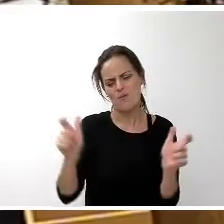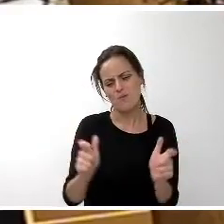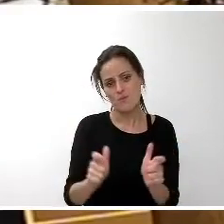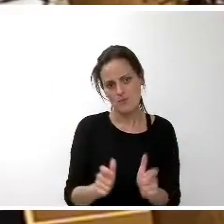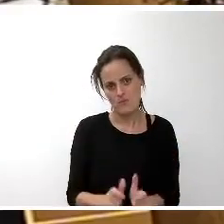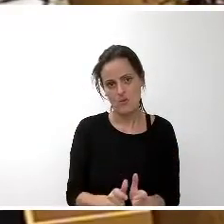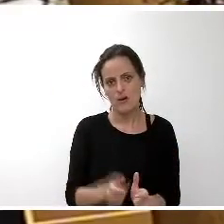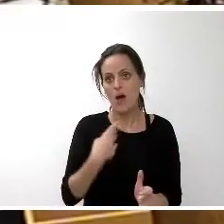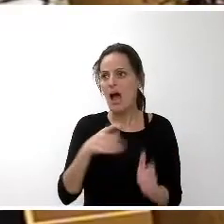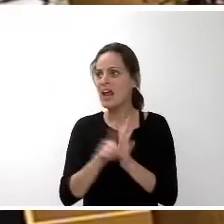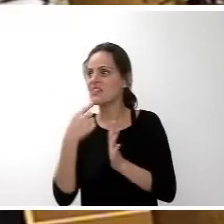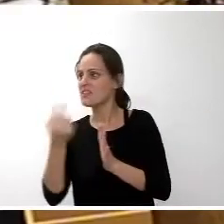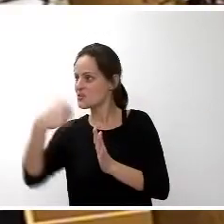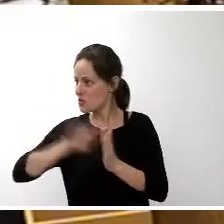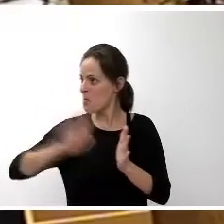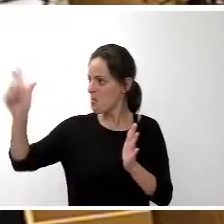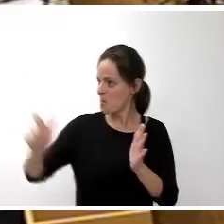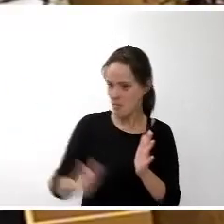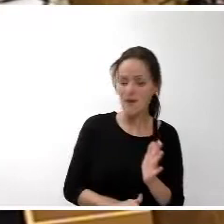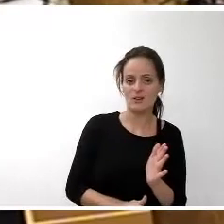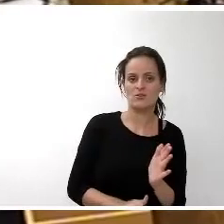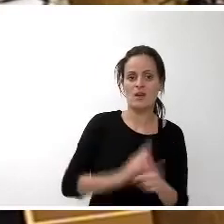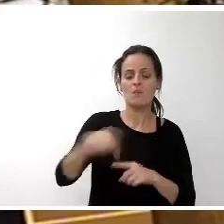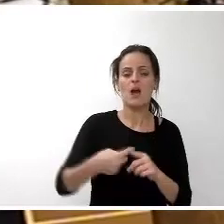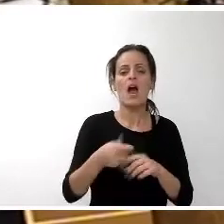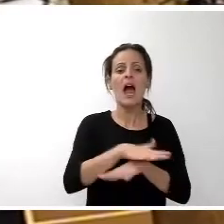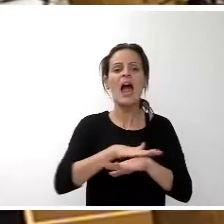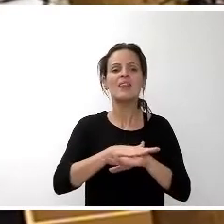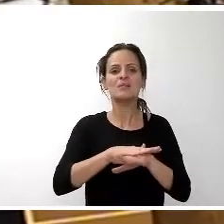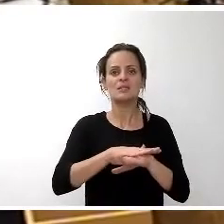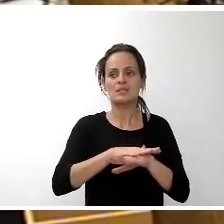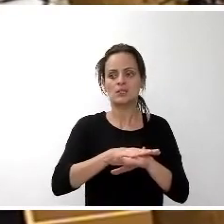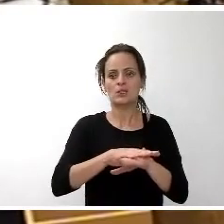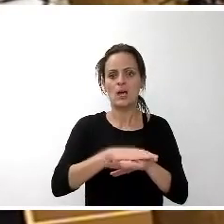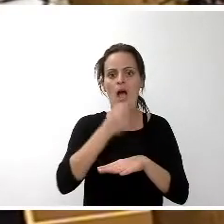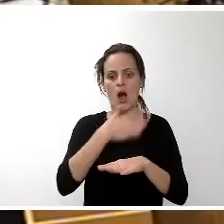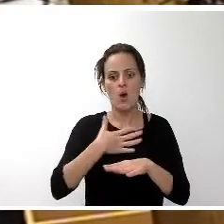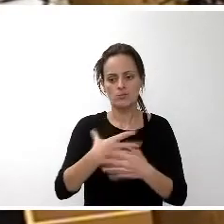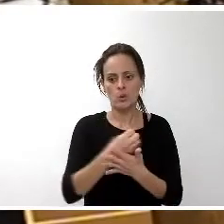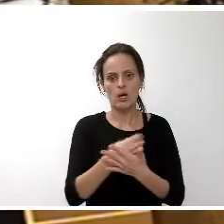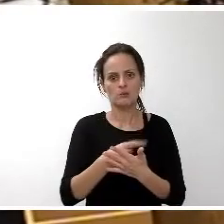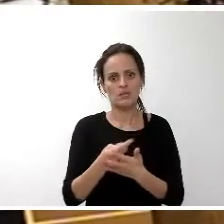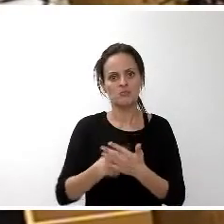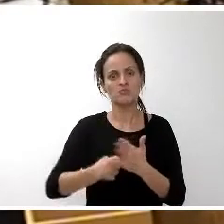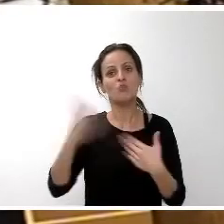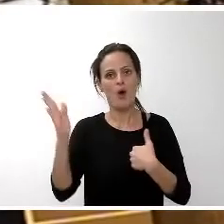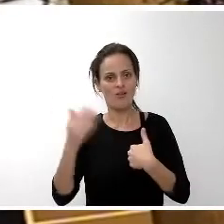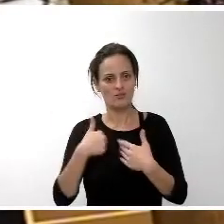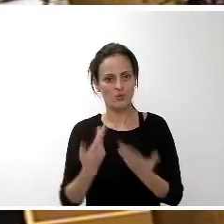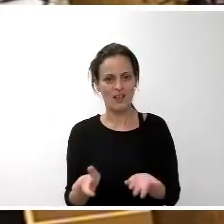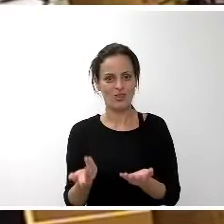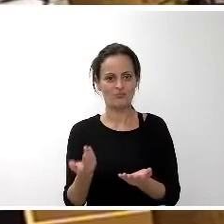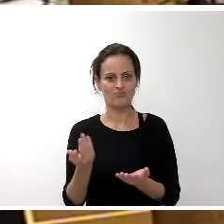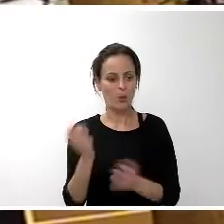por ley que muchas administraciones están superando ampliamente. Por tanto, es un presupuesto